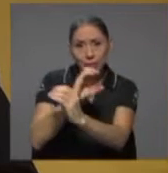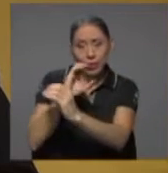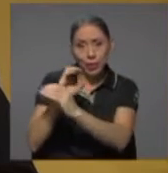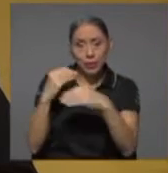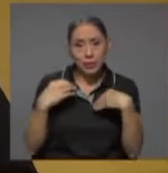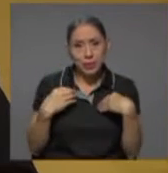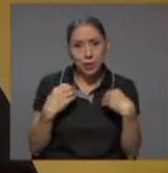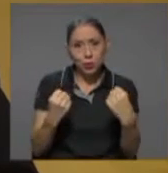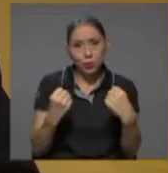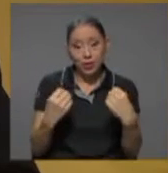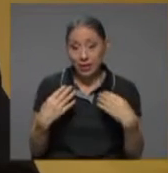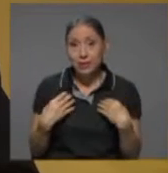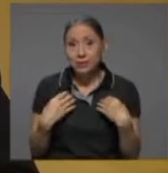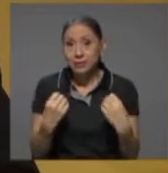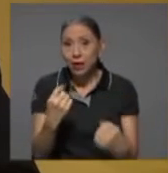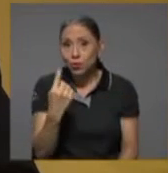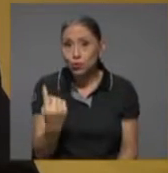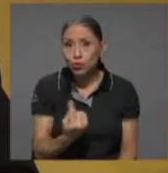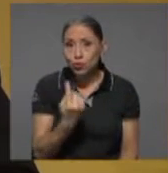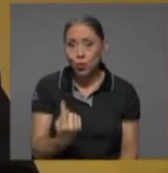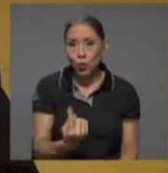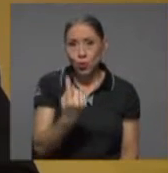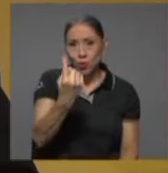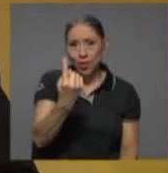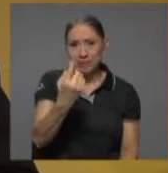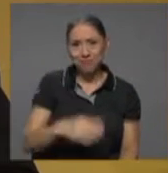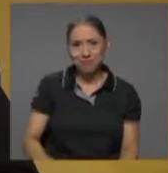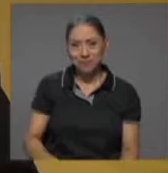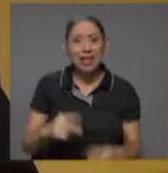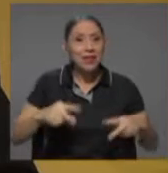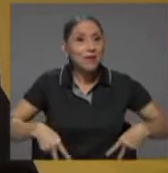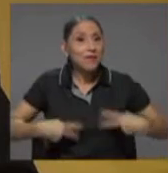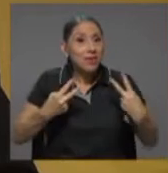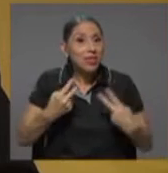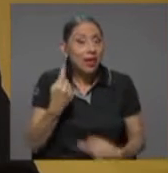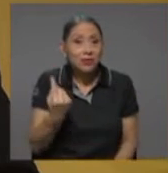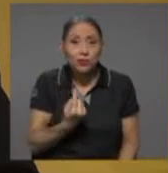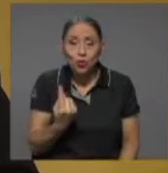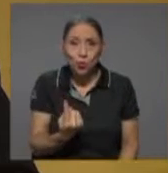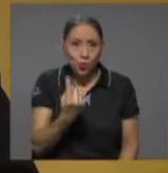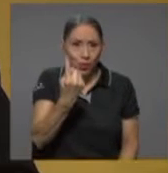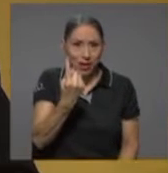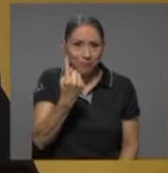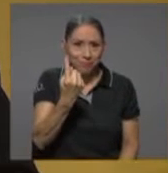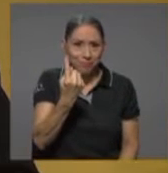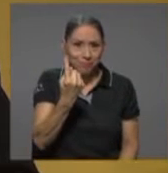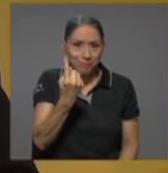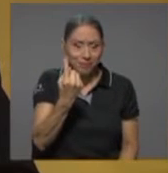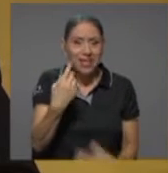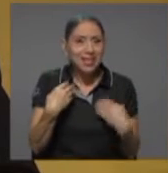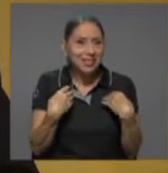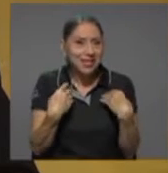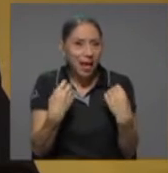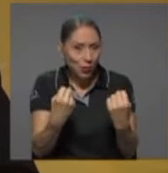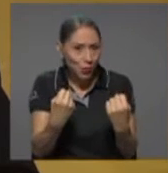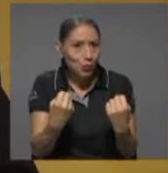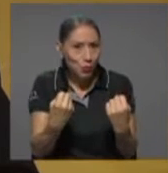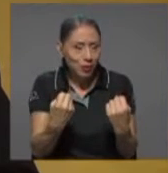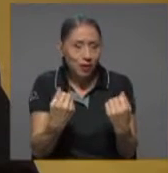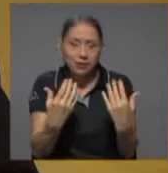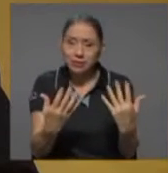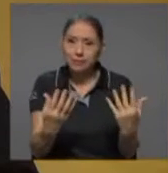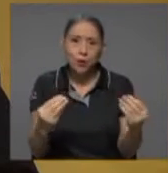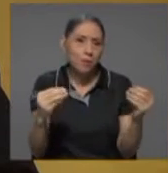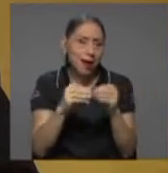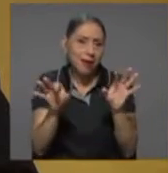salud es solo una, la vida es solo una y la salud es el tesoro más